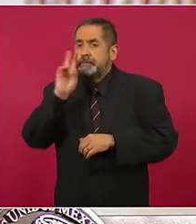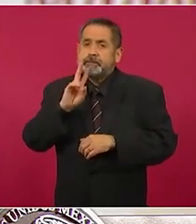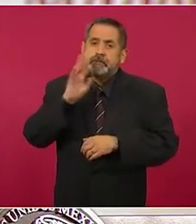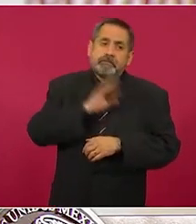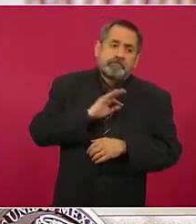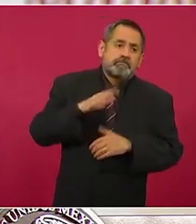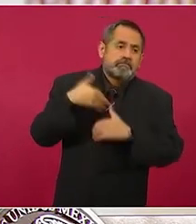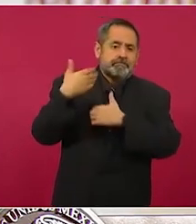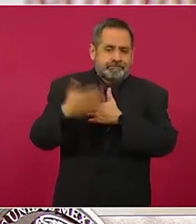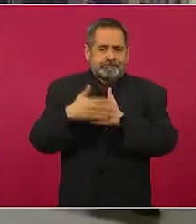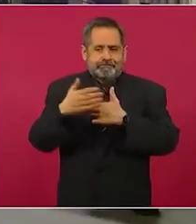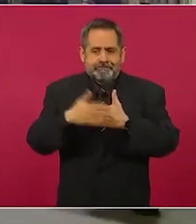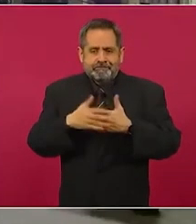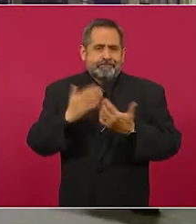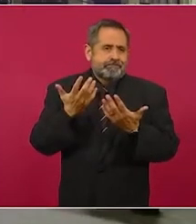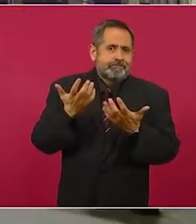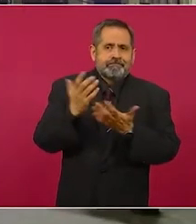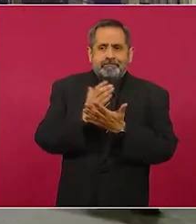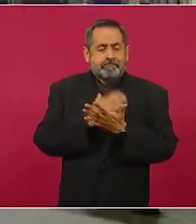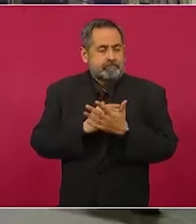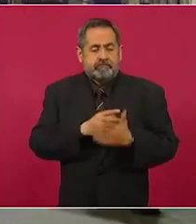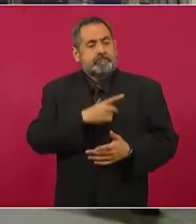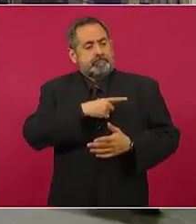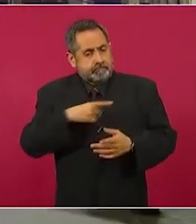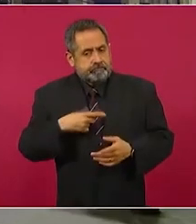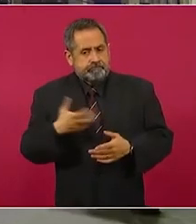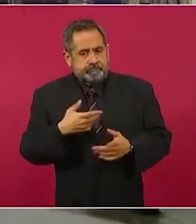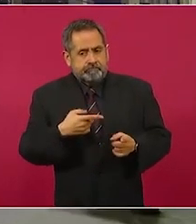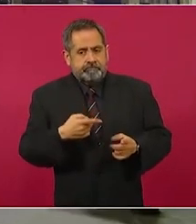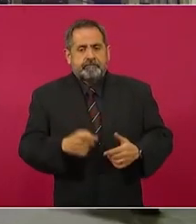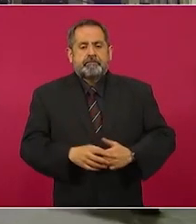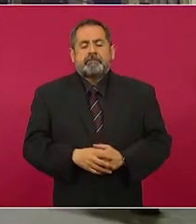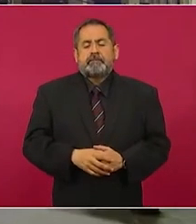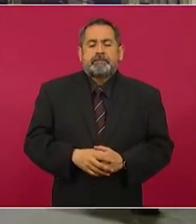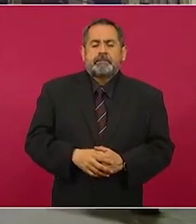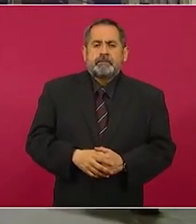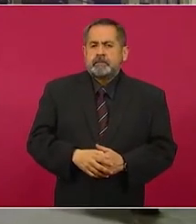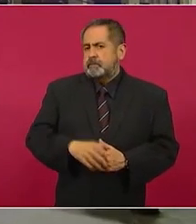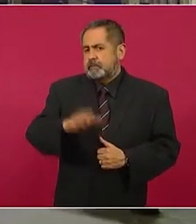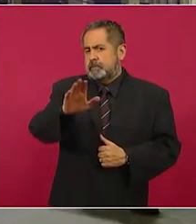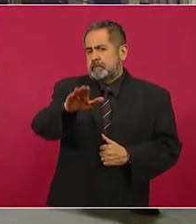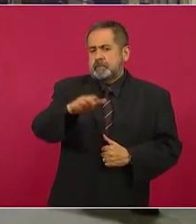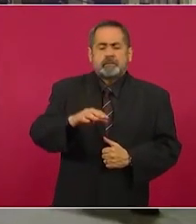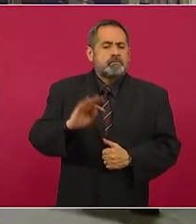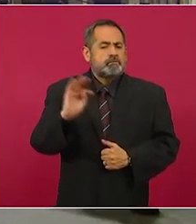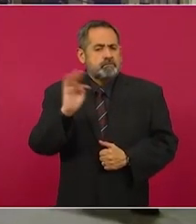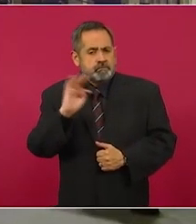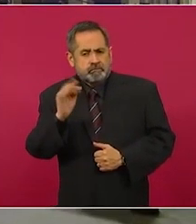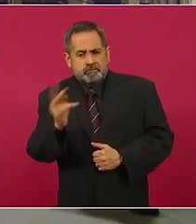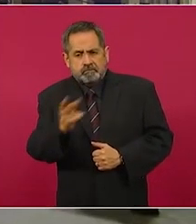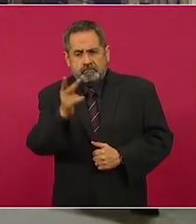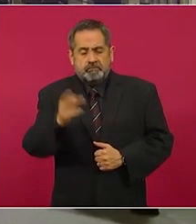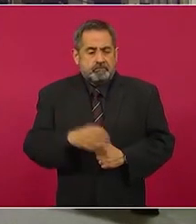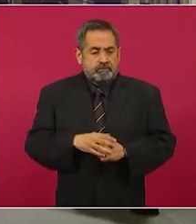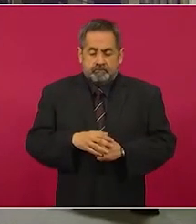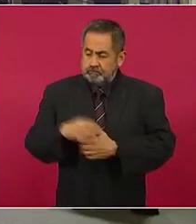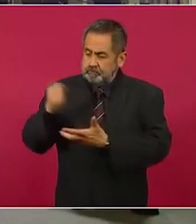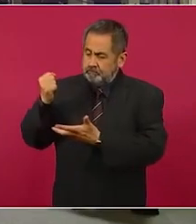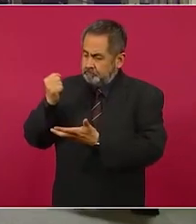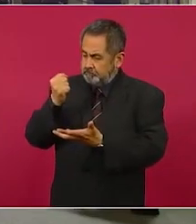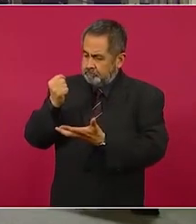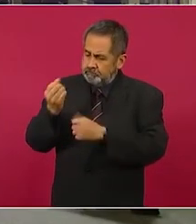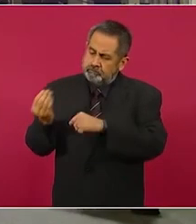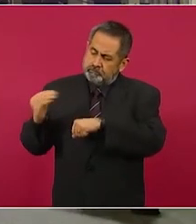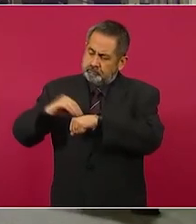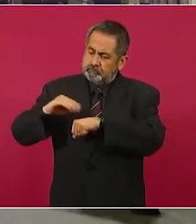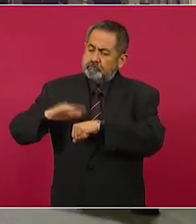revocación de mandato. ¿Se continúa con la posición de descartar un aumento presupuestal para el órgano